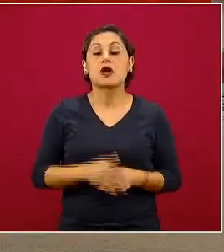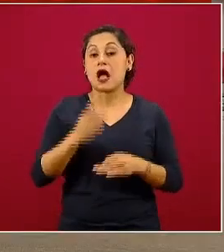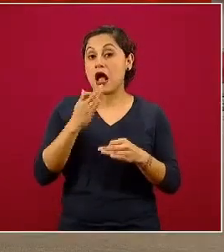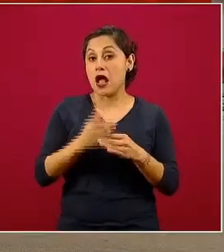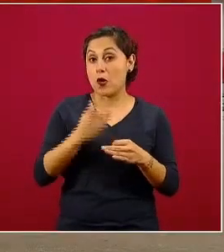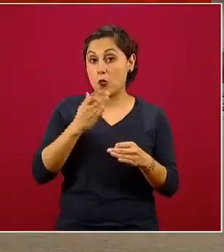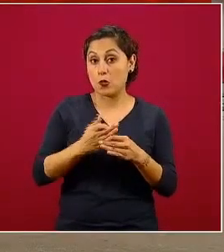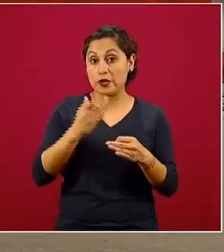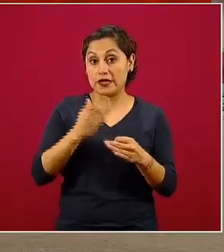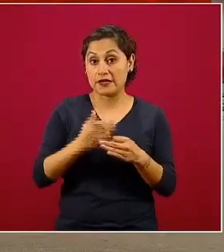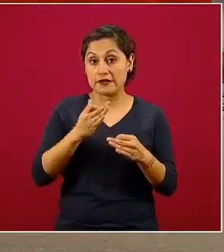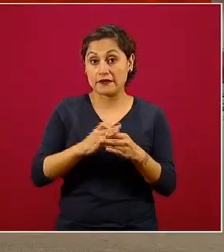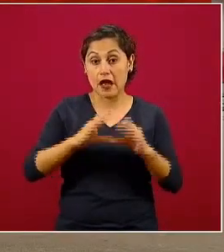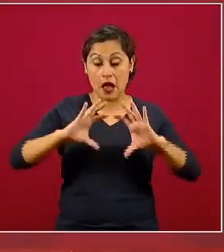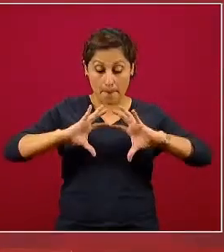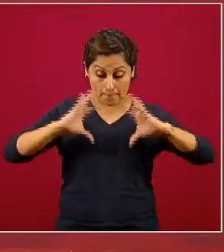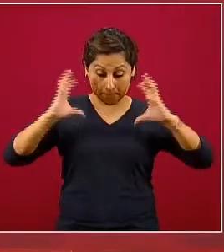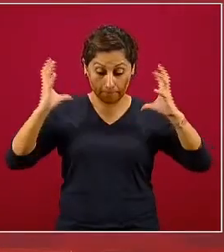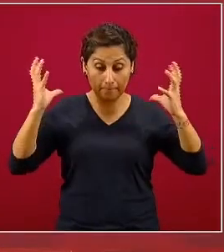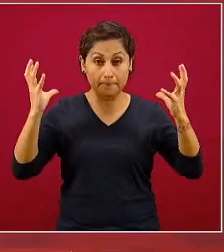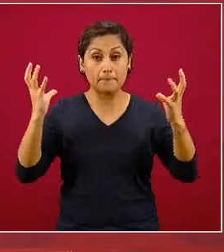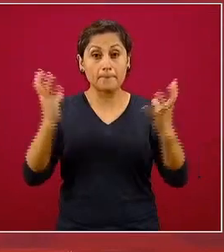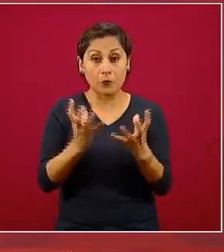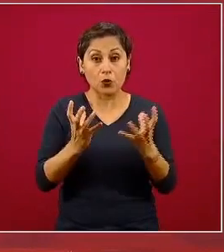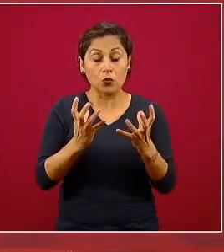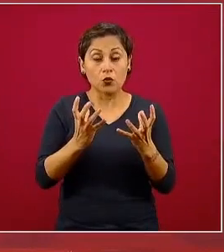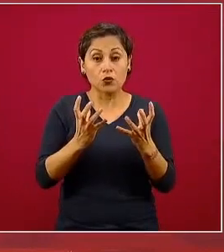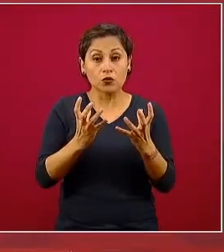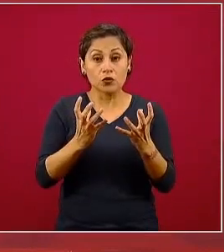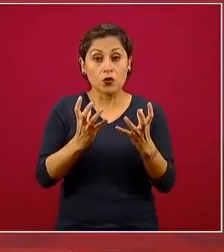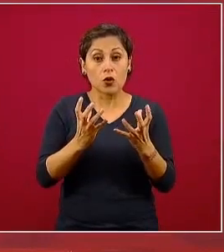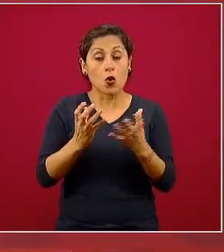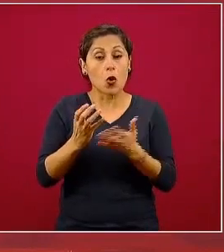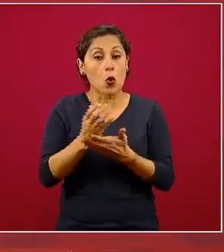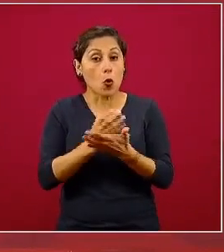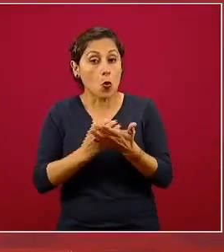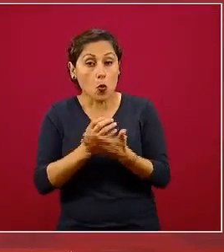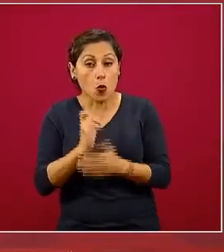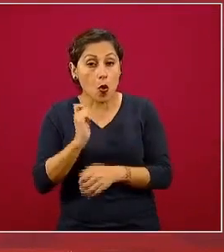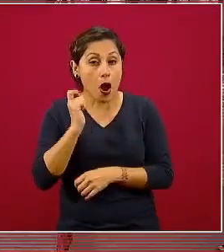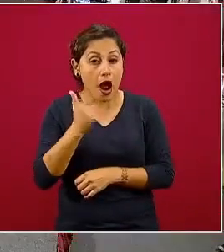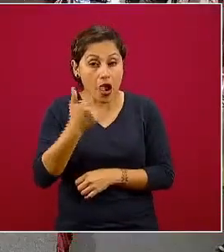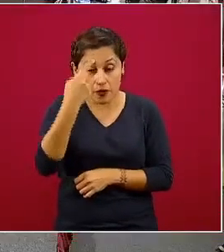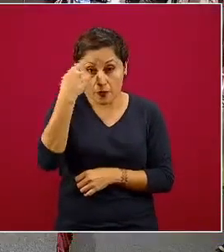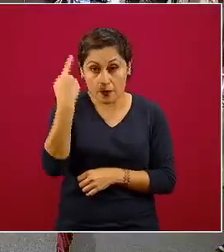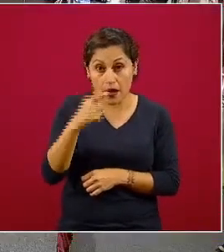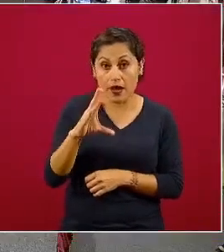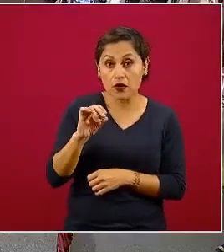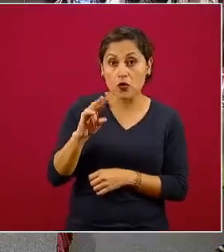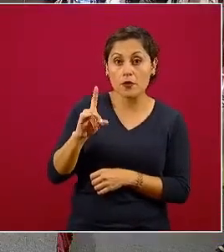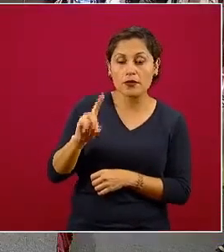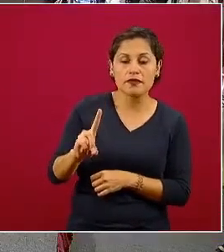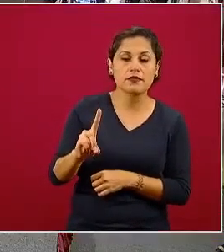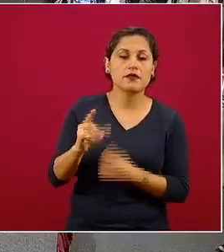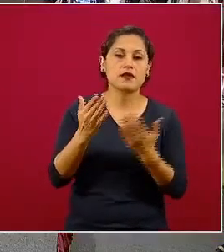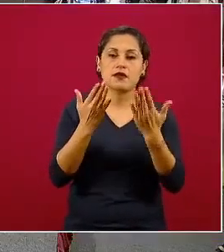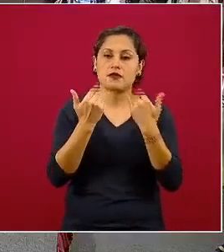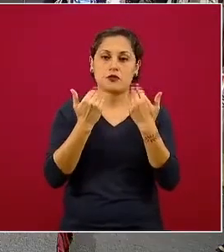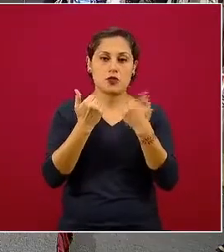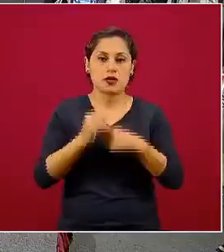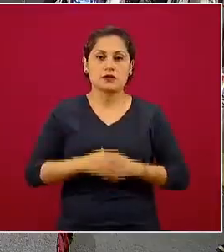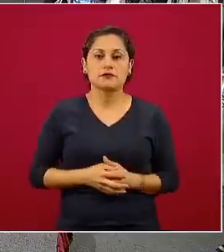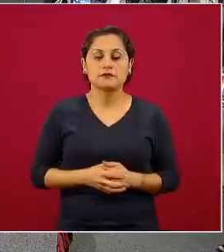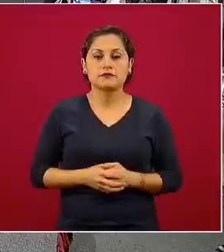el momento en todo el mundo tratamiento específico para COVID. ¿Cómo antienden estable para que no se